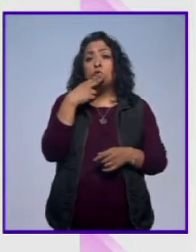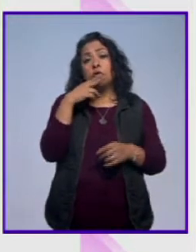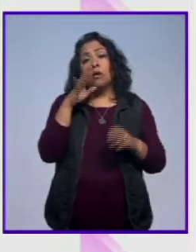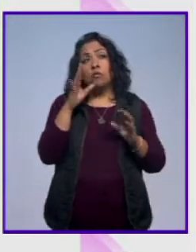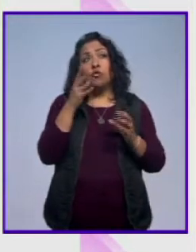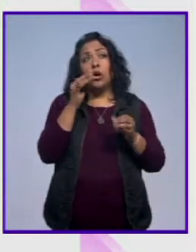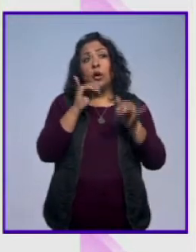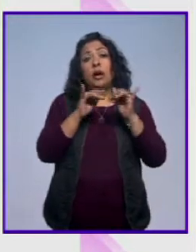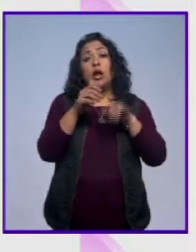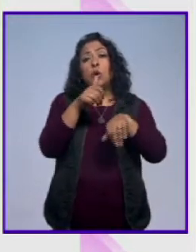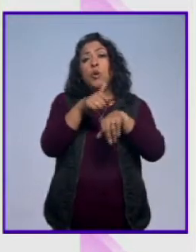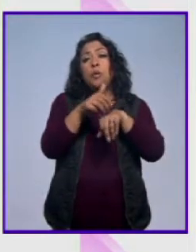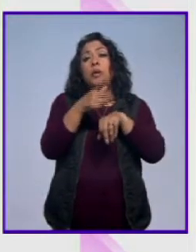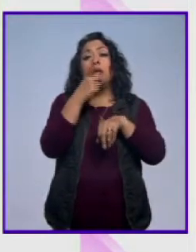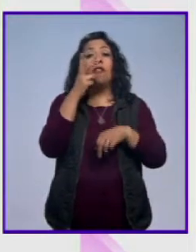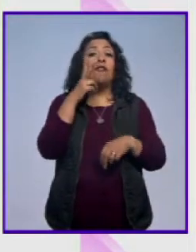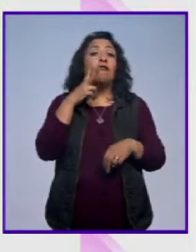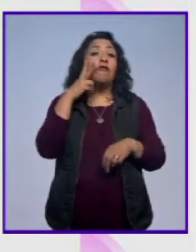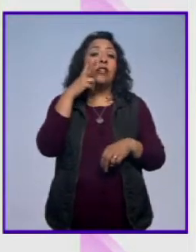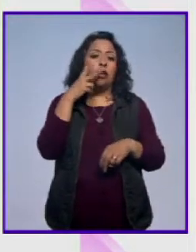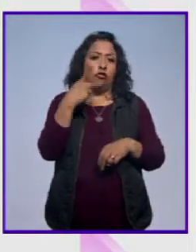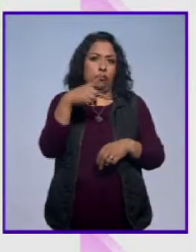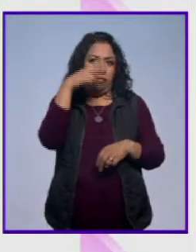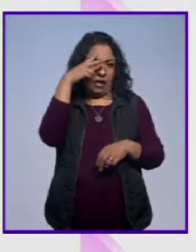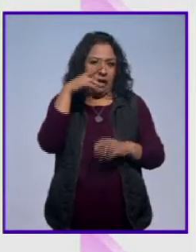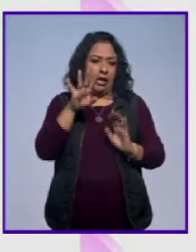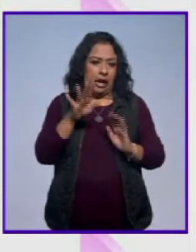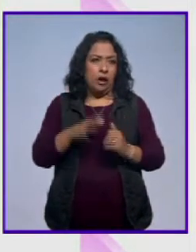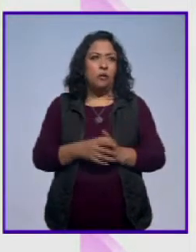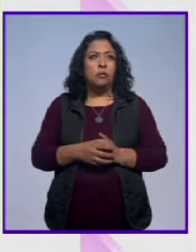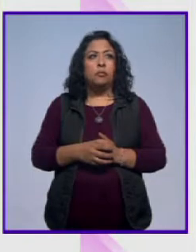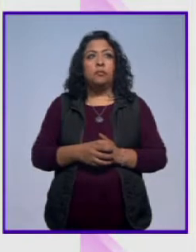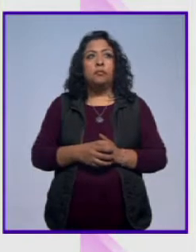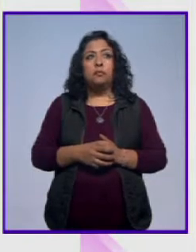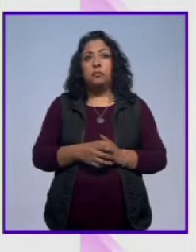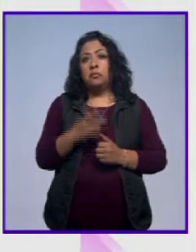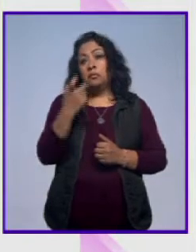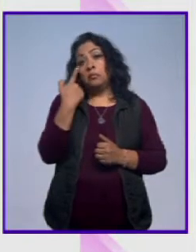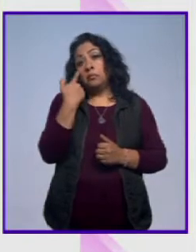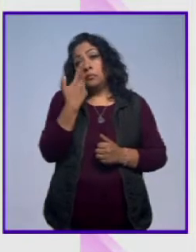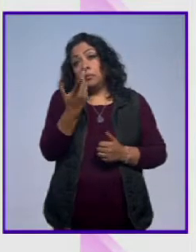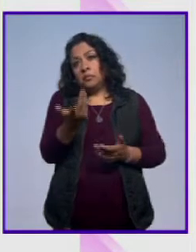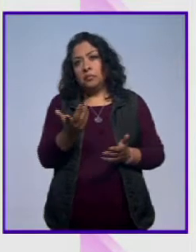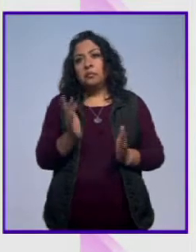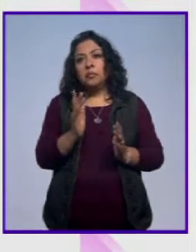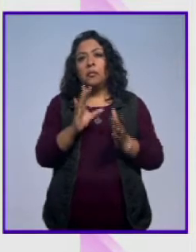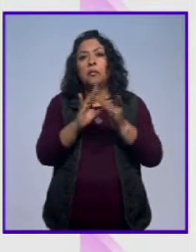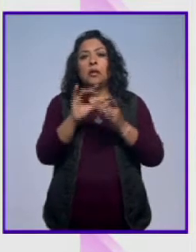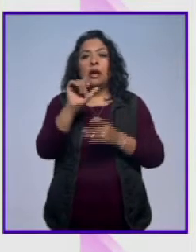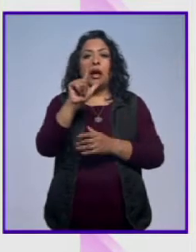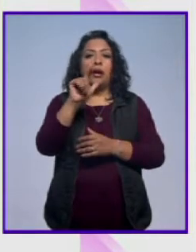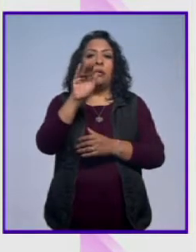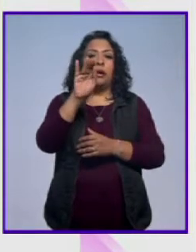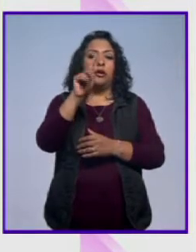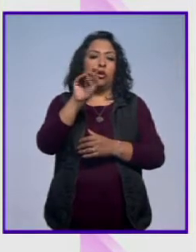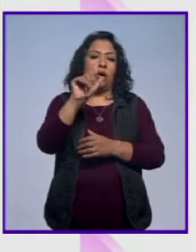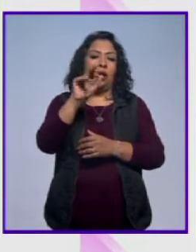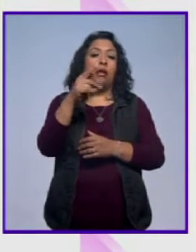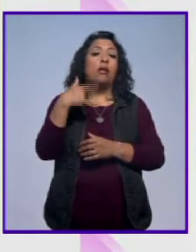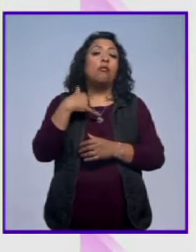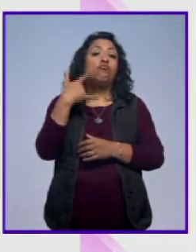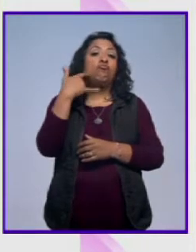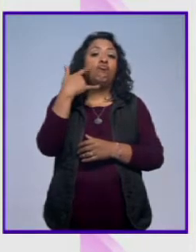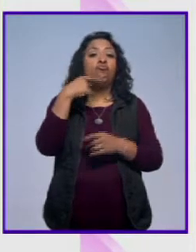según algunas cifras, vino de origen mexicano. Entonces, habrá que verlo, ¿no? A ver qué nos dice Alberto Aranda con este